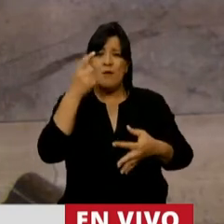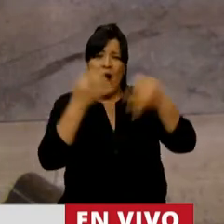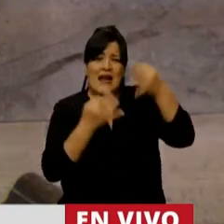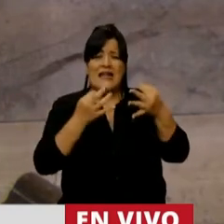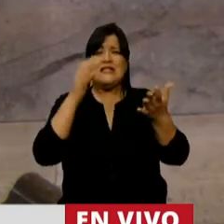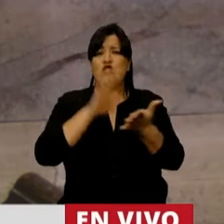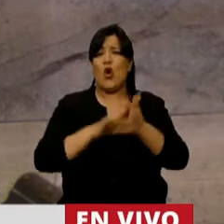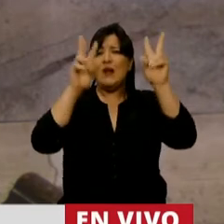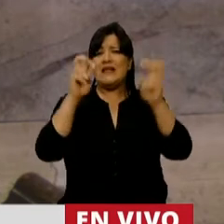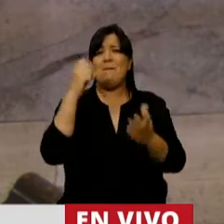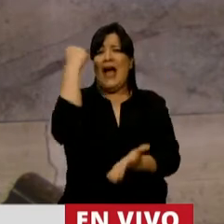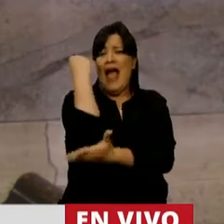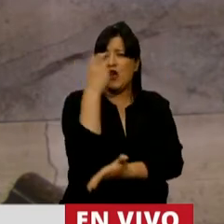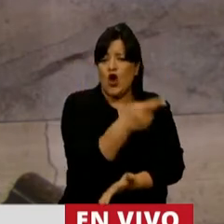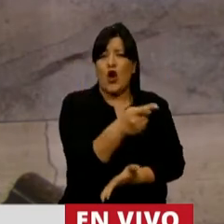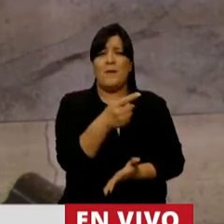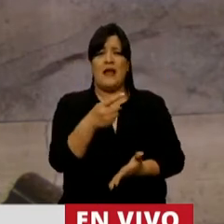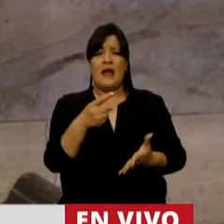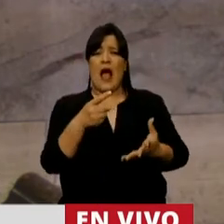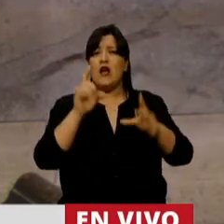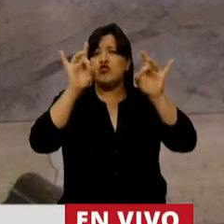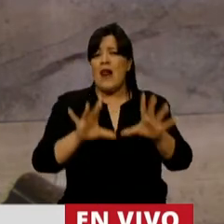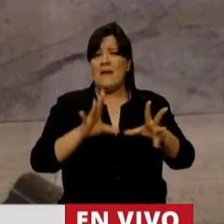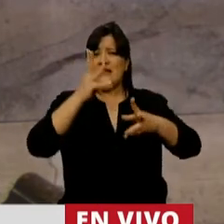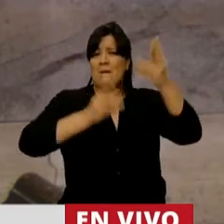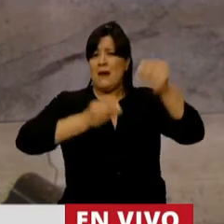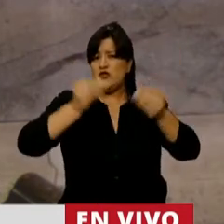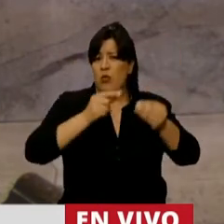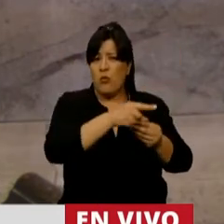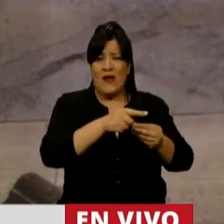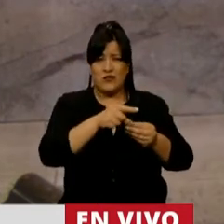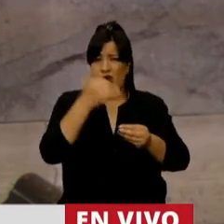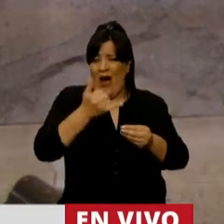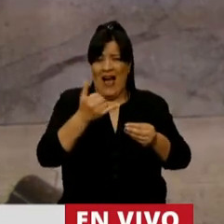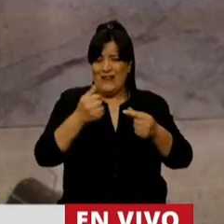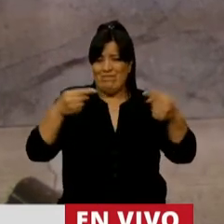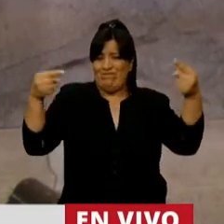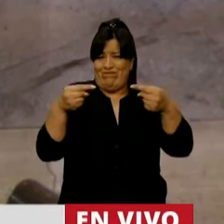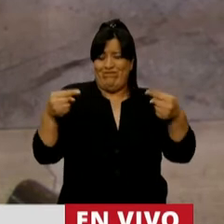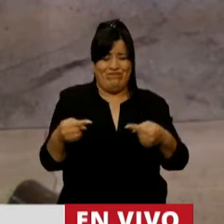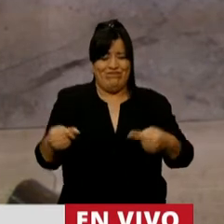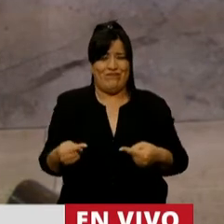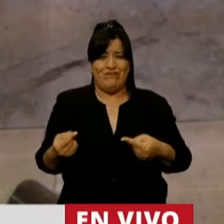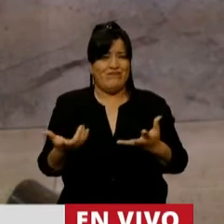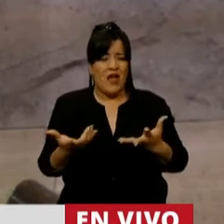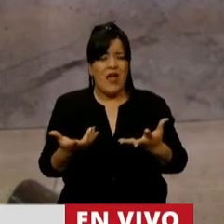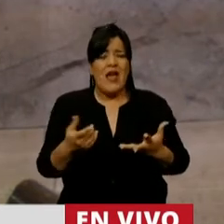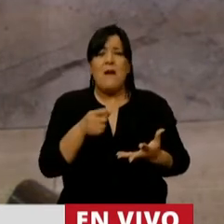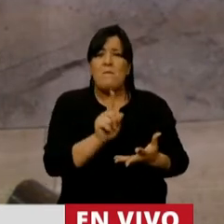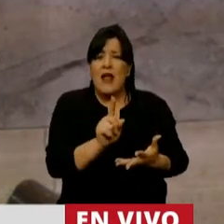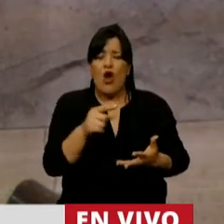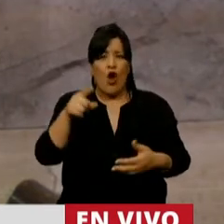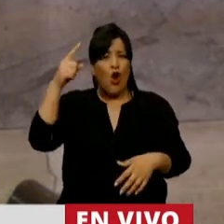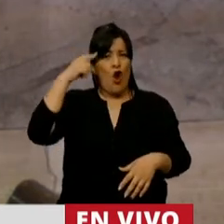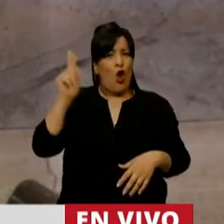no puede pensar que se agota en este proyecto de presupuesto que tiene las inconsistencias a que hacemos referencia, sin pensar